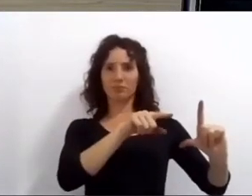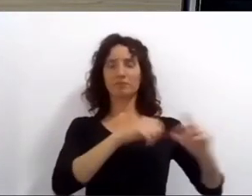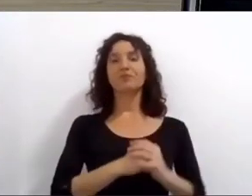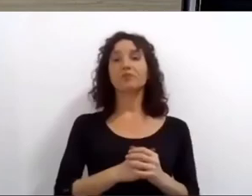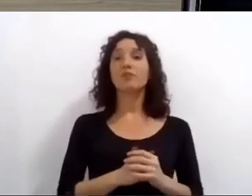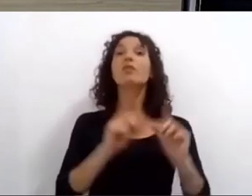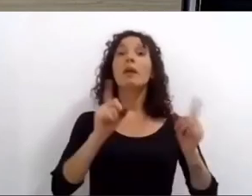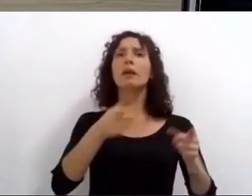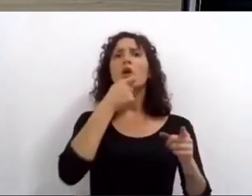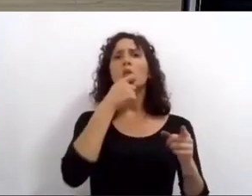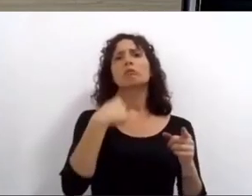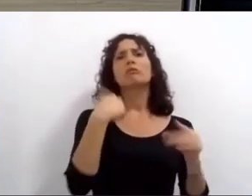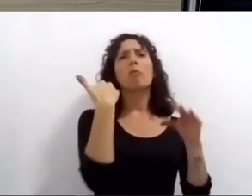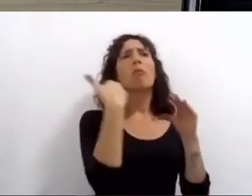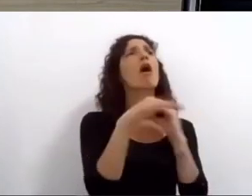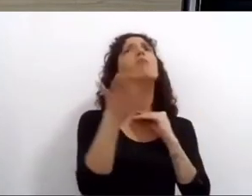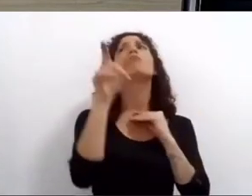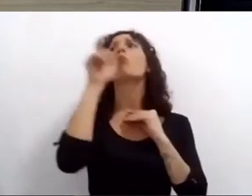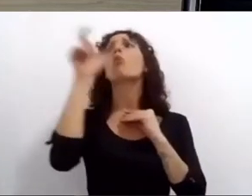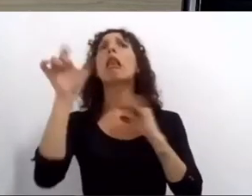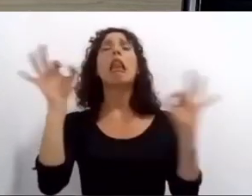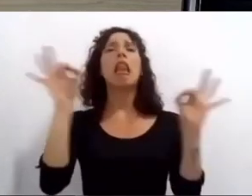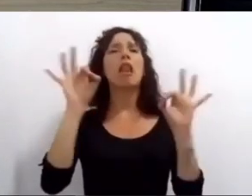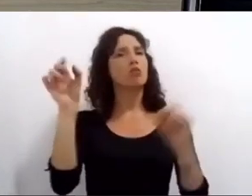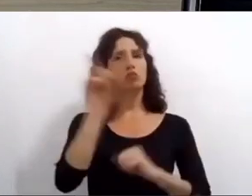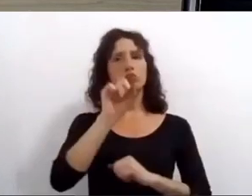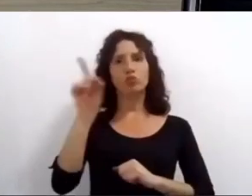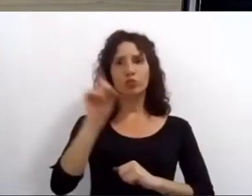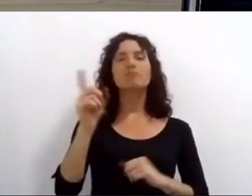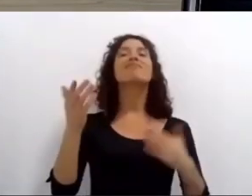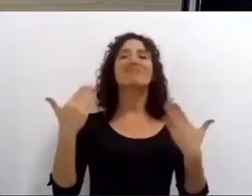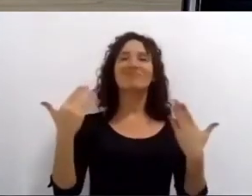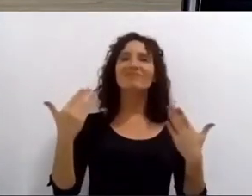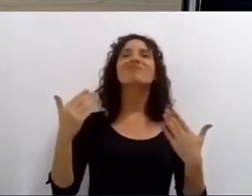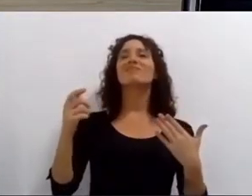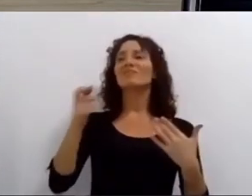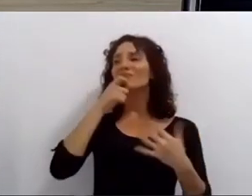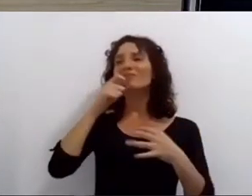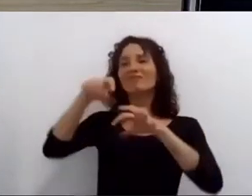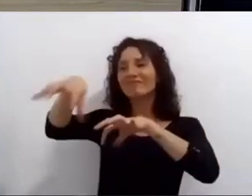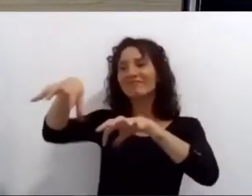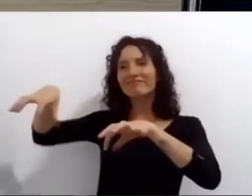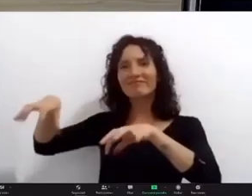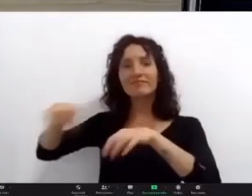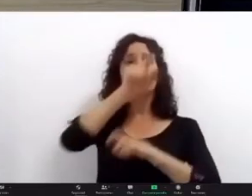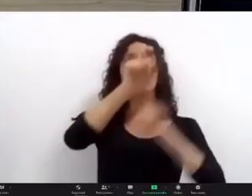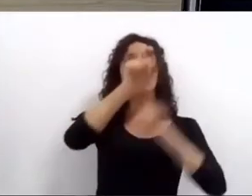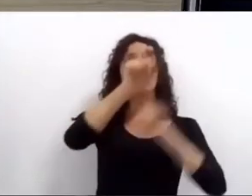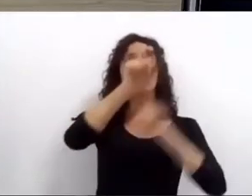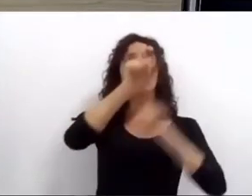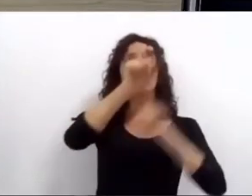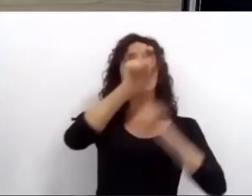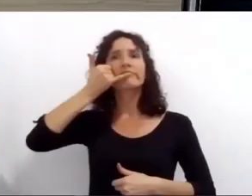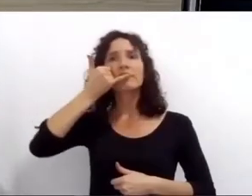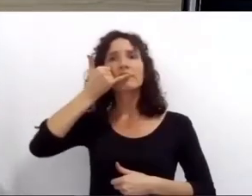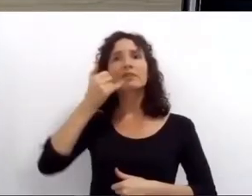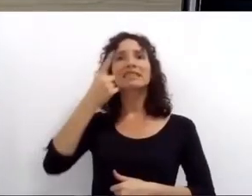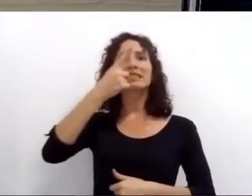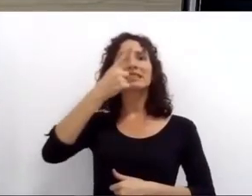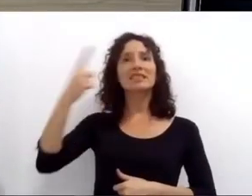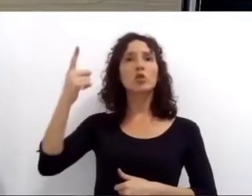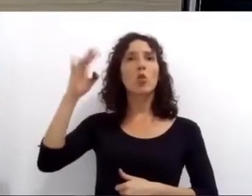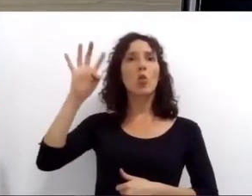unificamos todos nuestros canales de atención al vecino con el pase de distintas áreas al 147 eliminando los